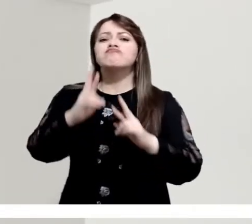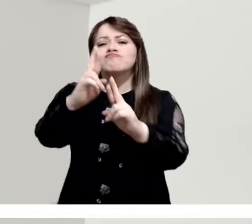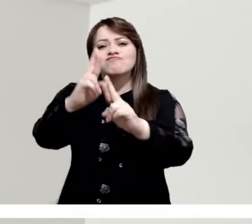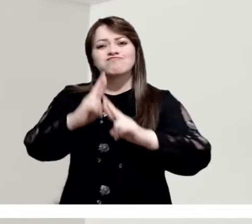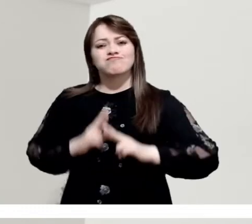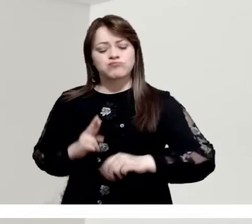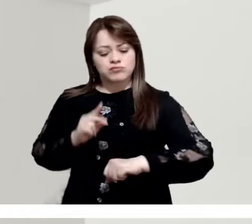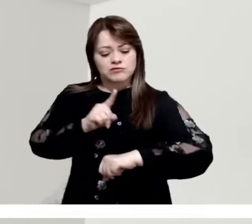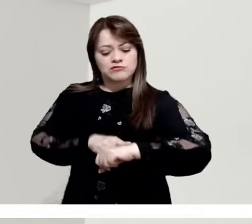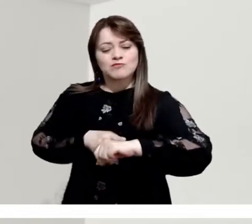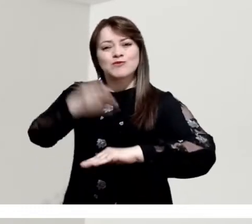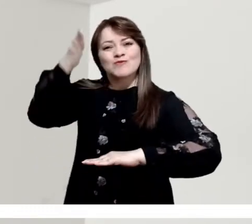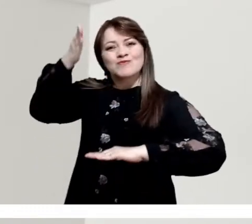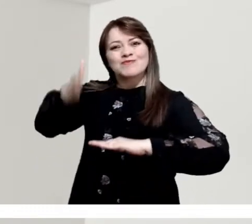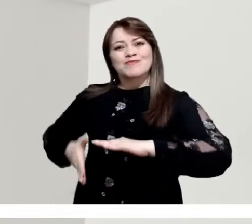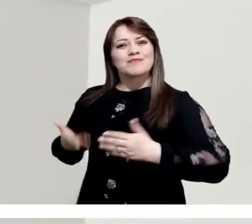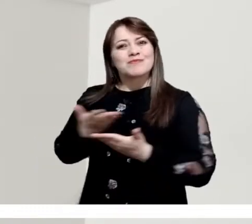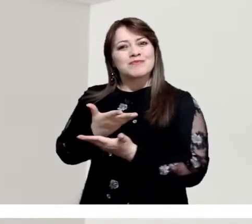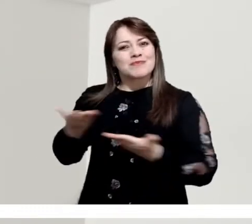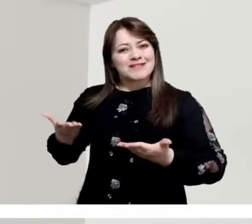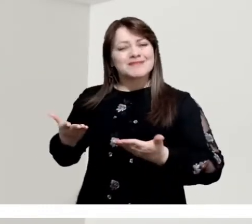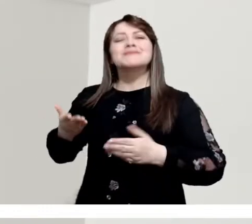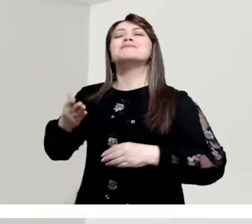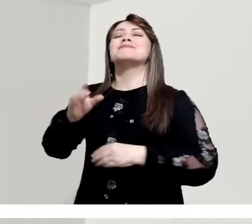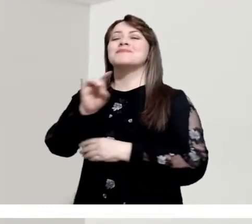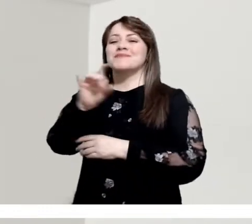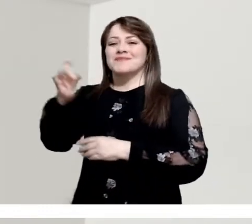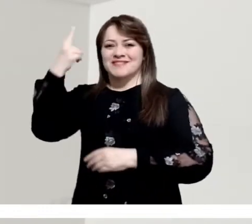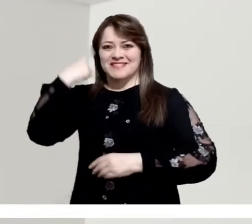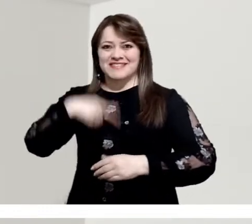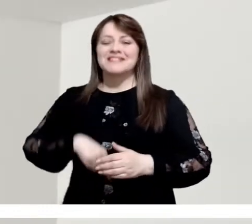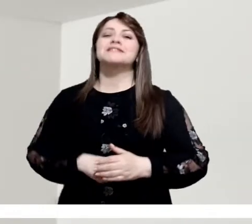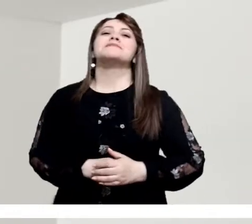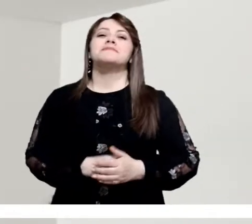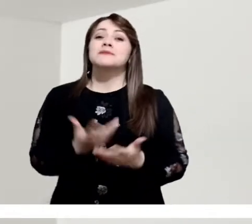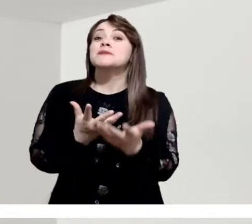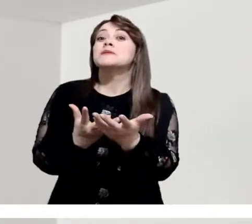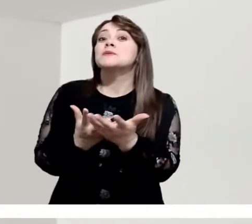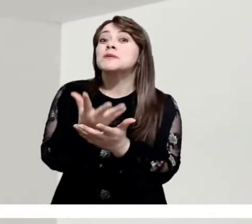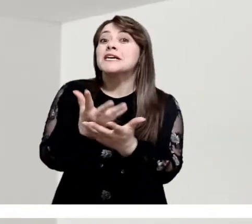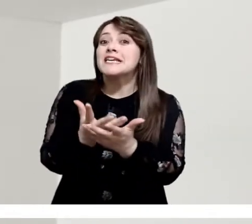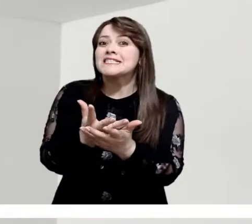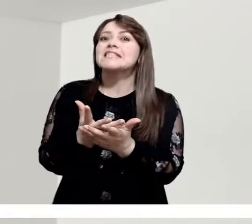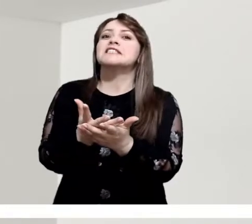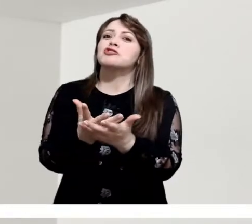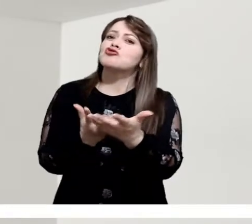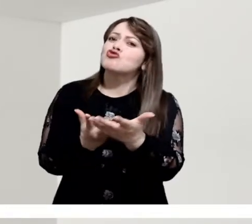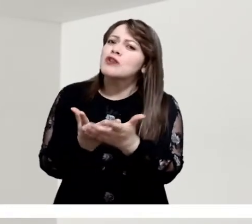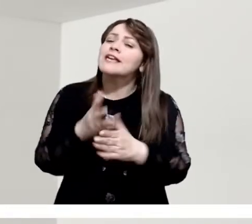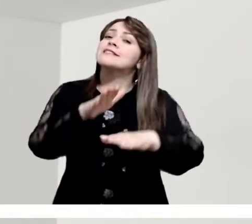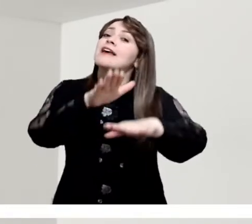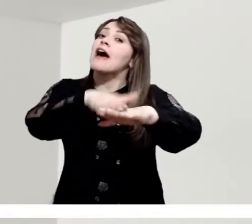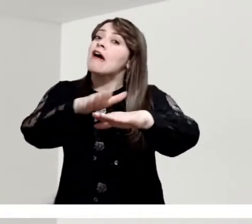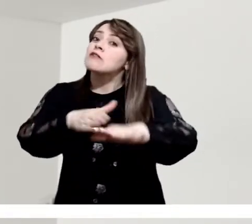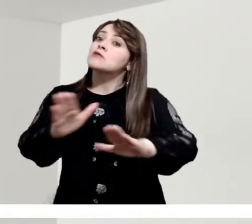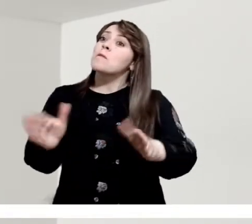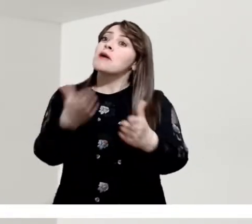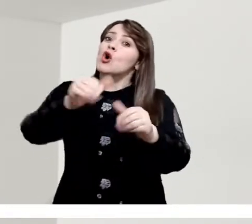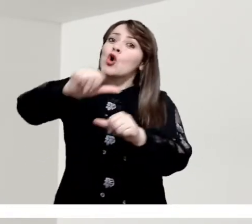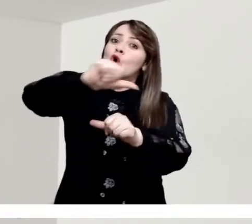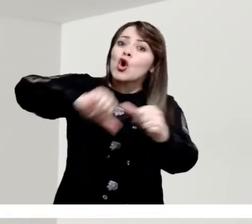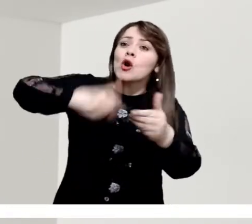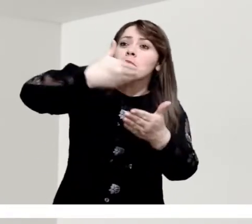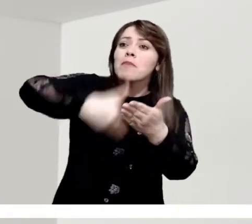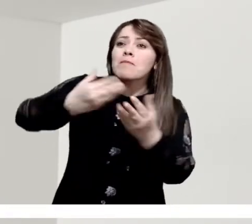distrital. La respuesta a este trámite no podrá exceder los 15 días hábiles. Sugerencias son recomendaciones para el mejoramiento de los